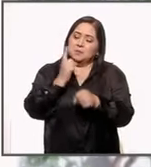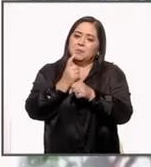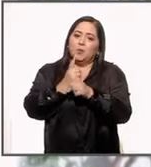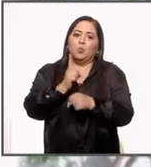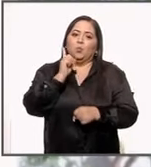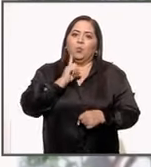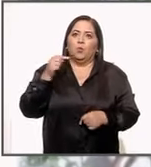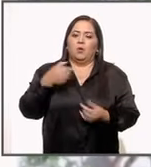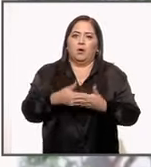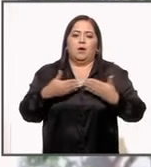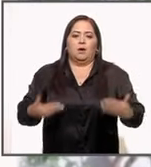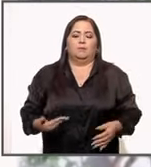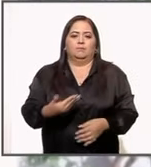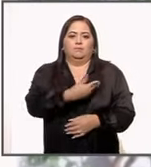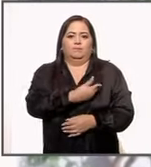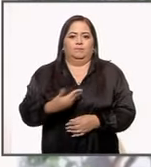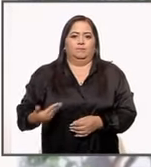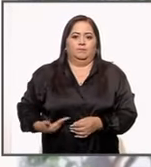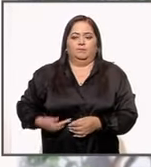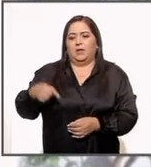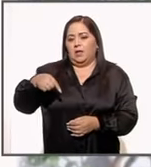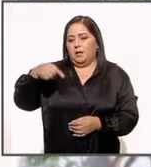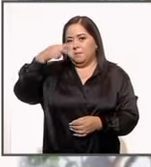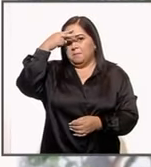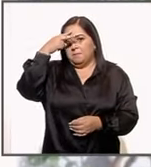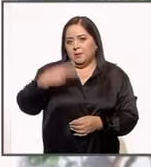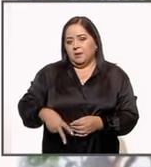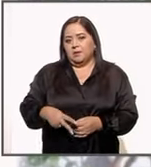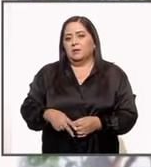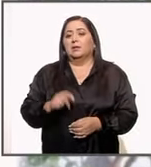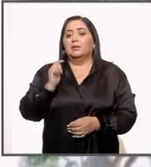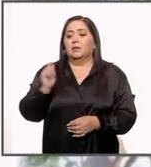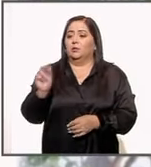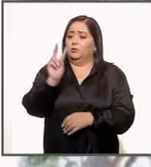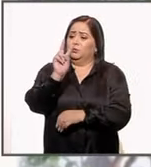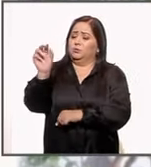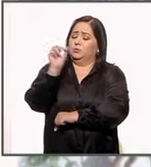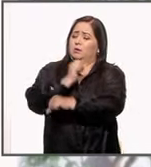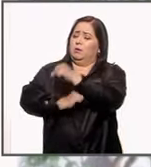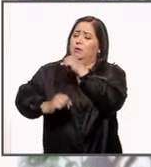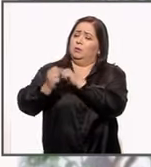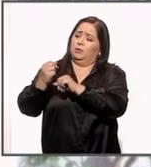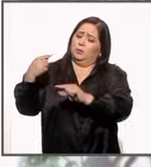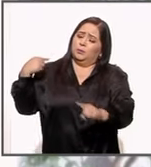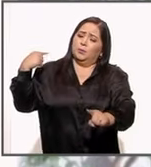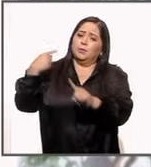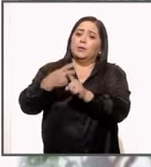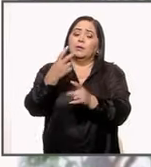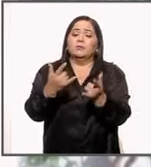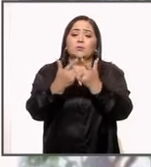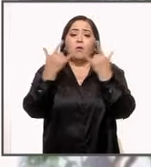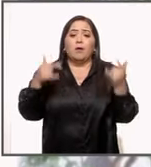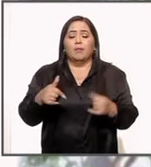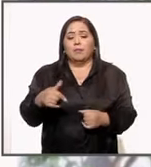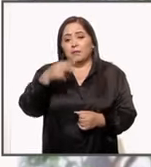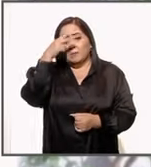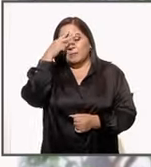que llega a la presidencia de México en 200 años de historia de nuestro país.